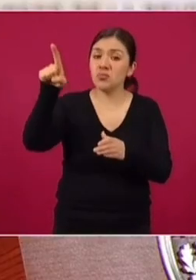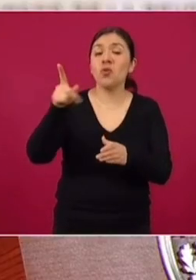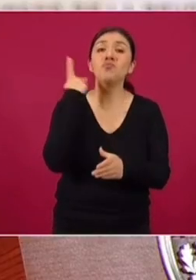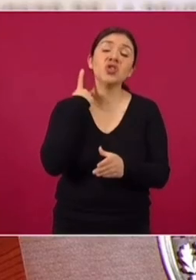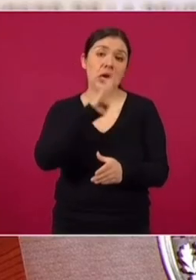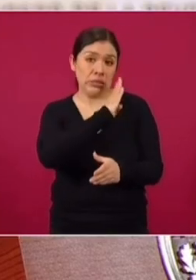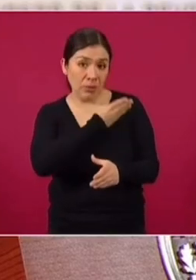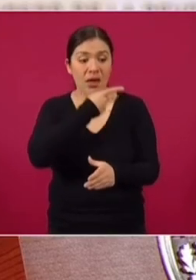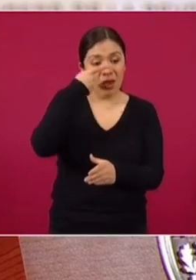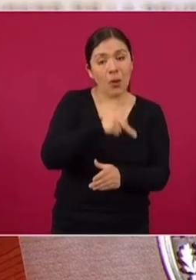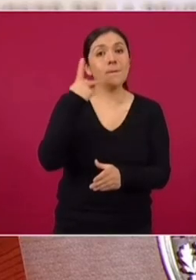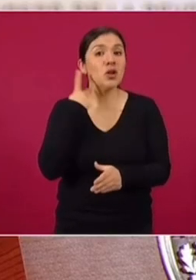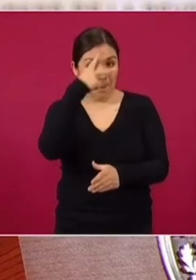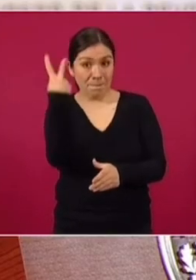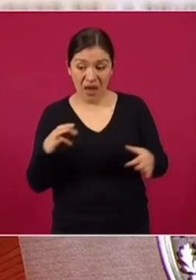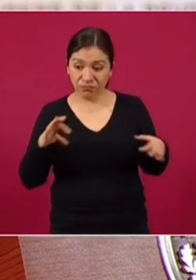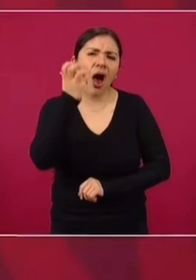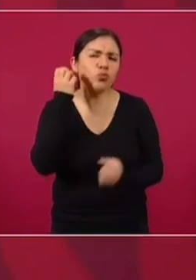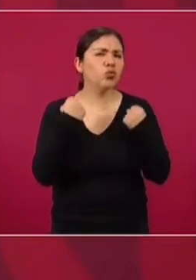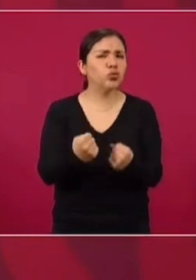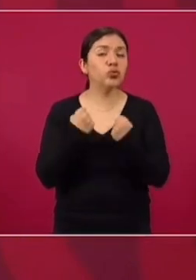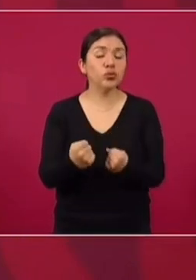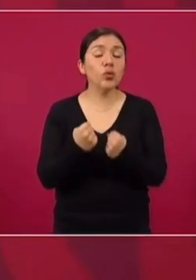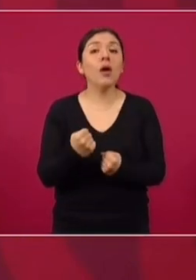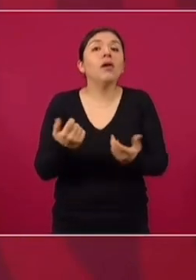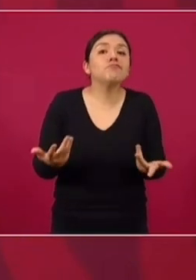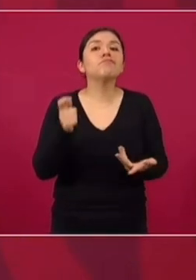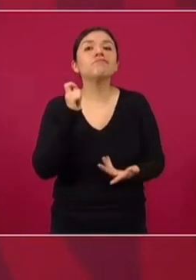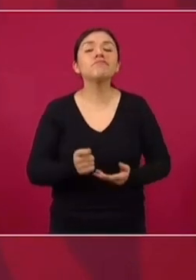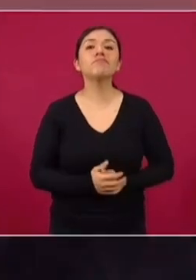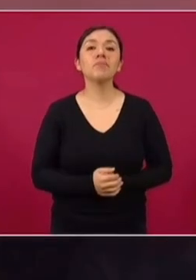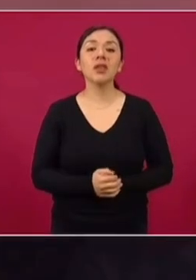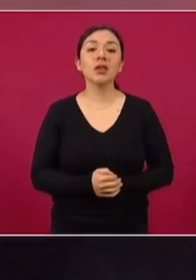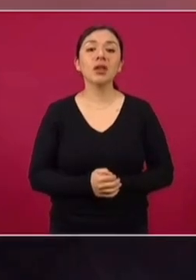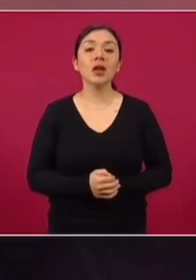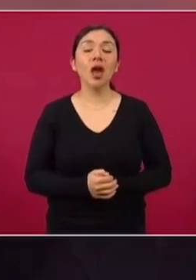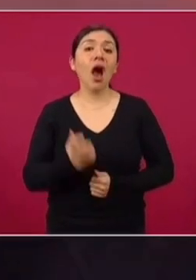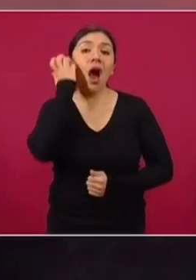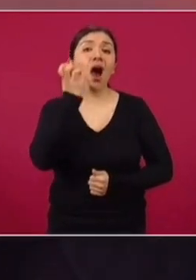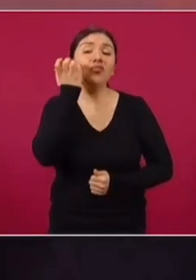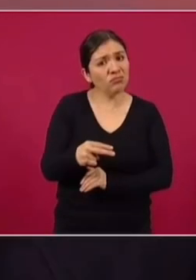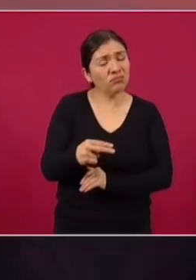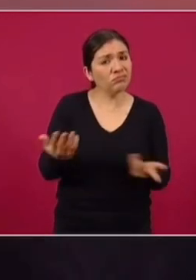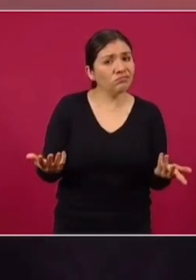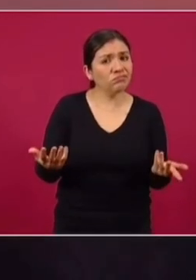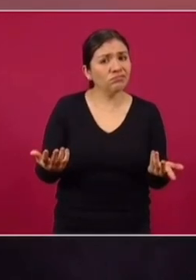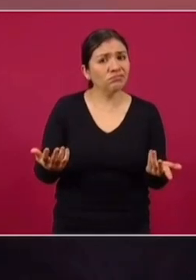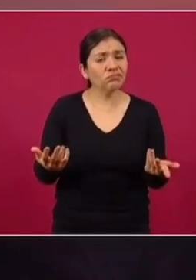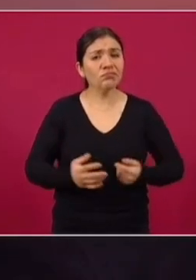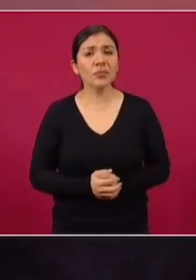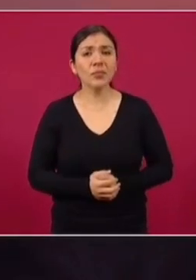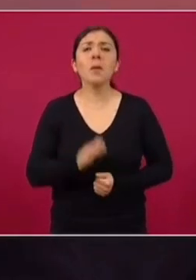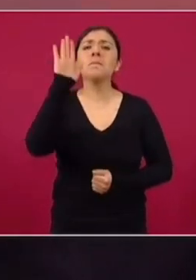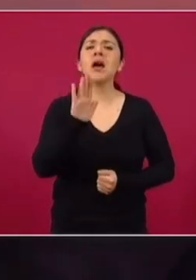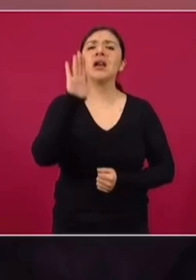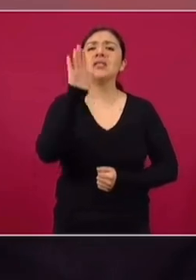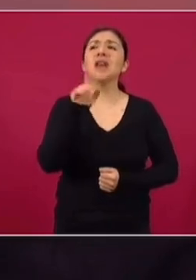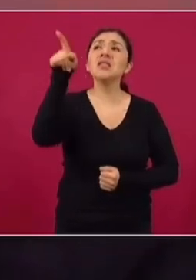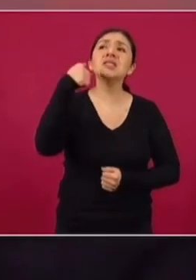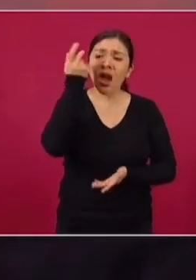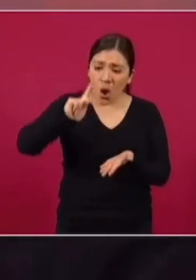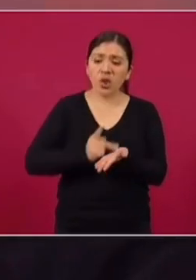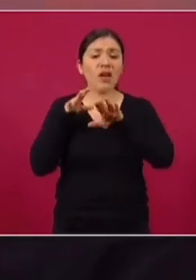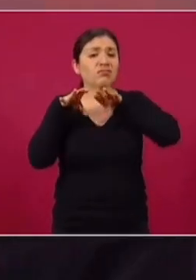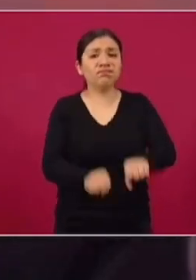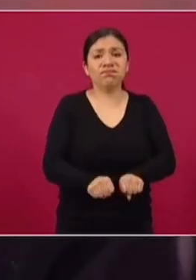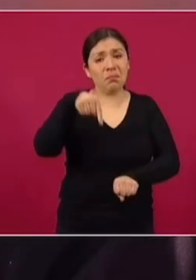como de México, abusaron de nuestro país y de nuestro pueblo. Nos vieron como tierra de conquista, eso